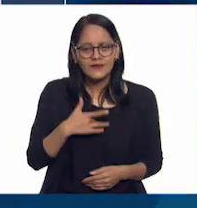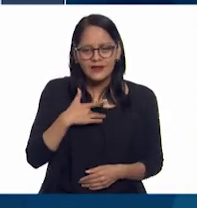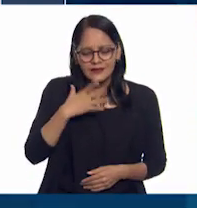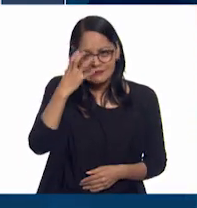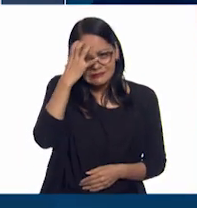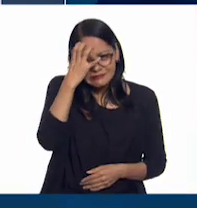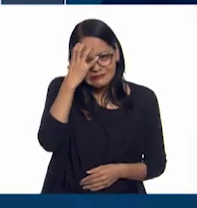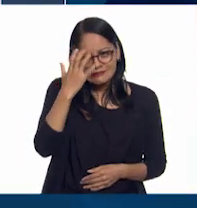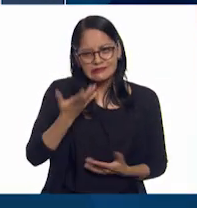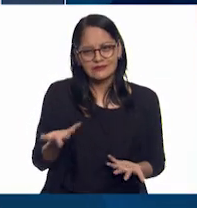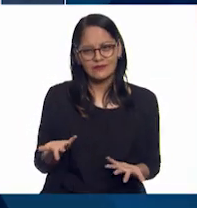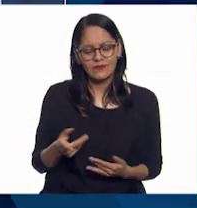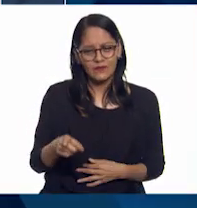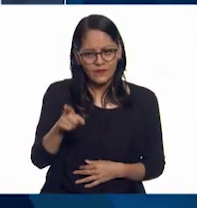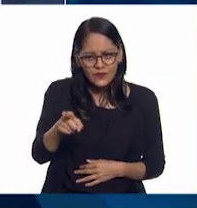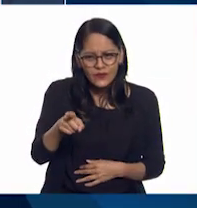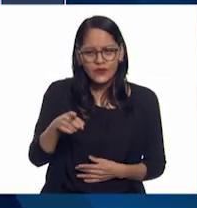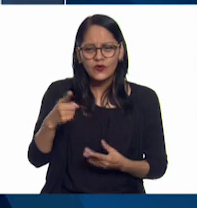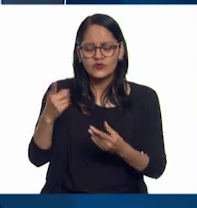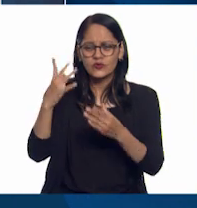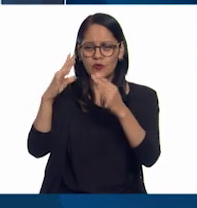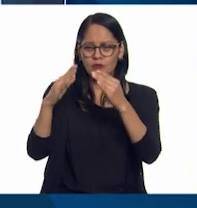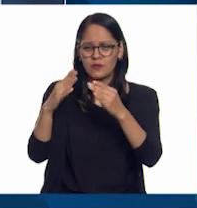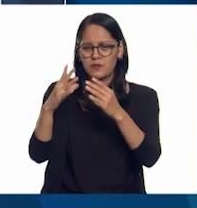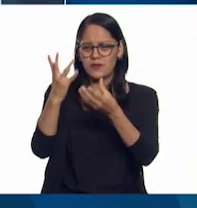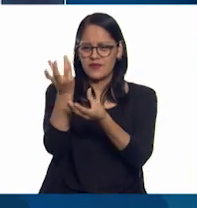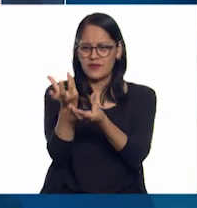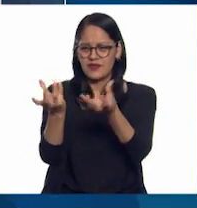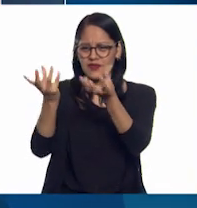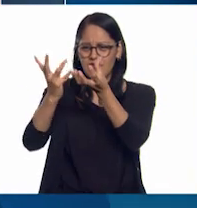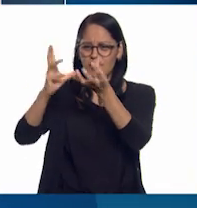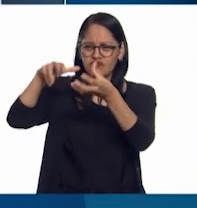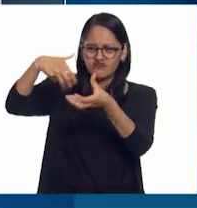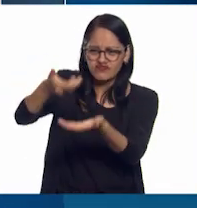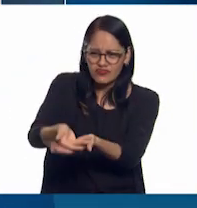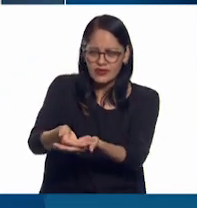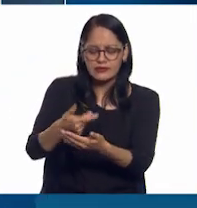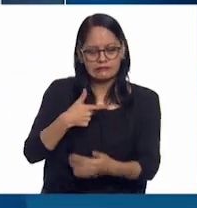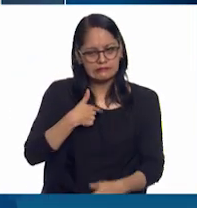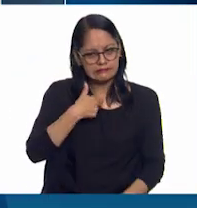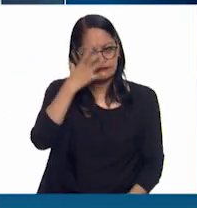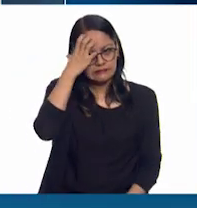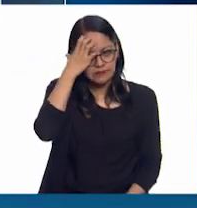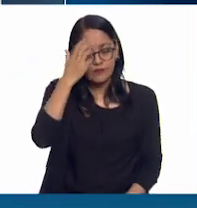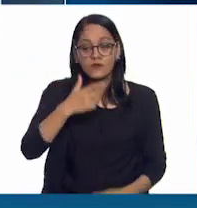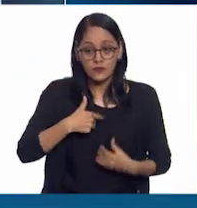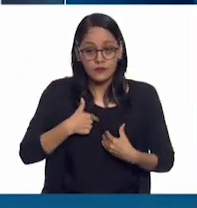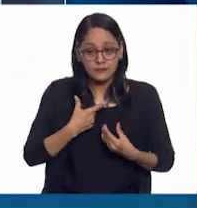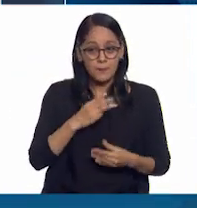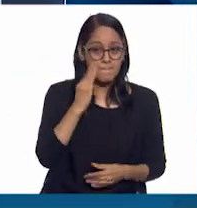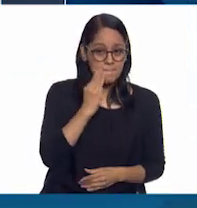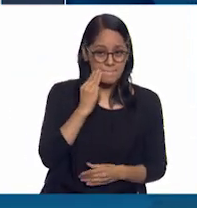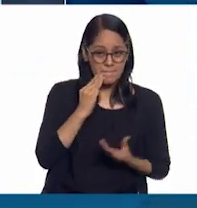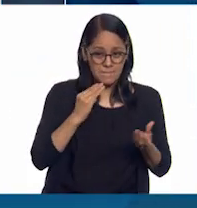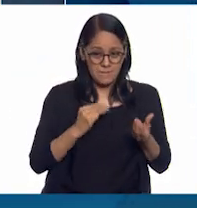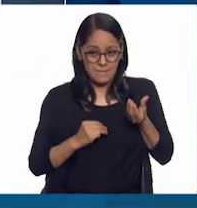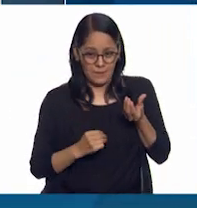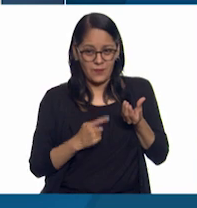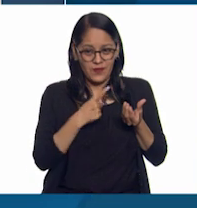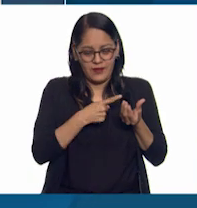avergonzada por haber derrumbado su casa, le ofrecí un poco de una manzana que traía conmigo.